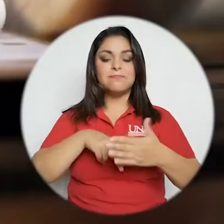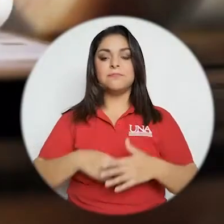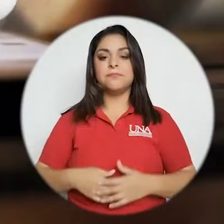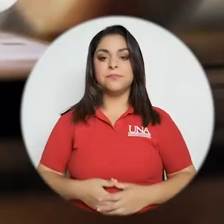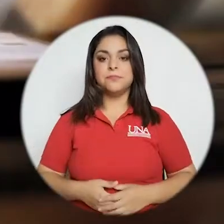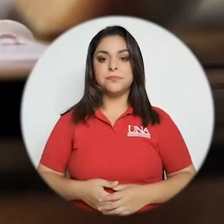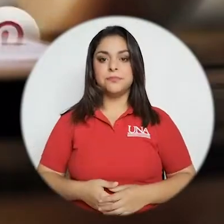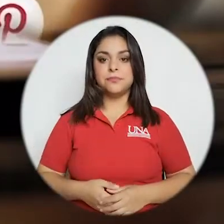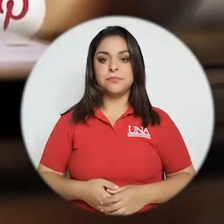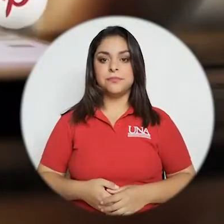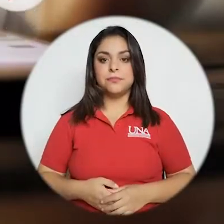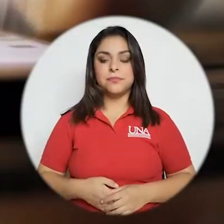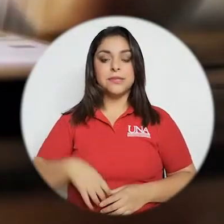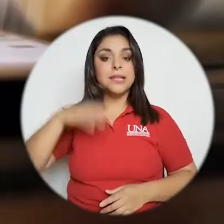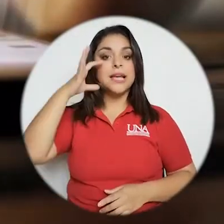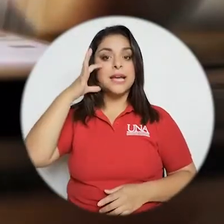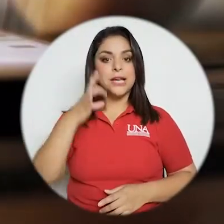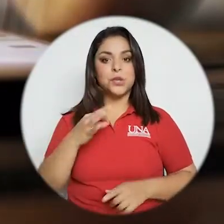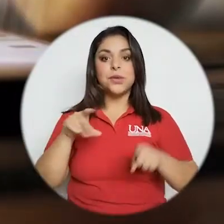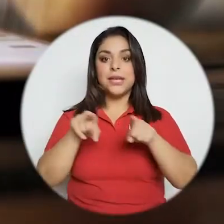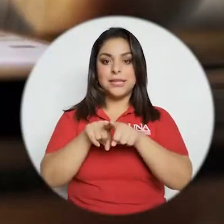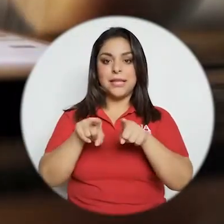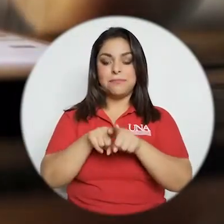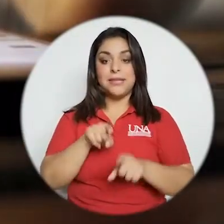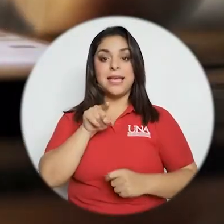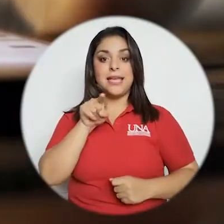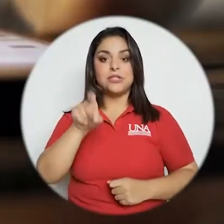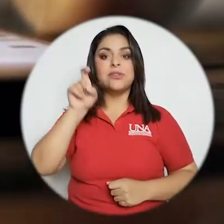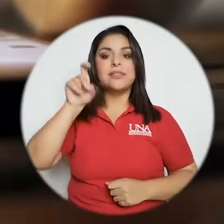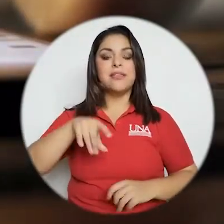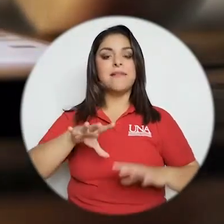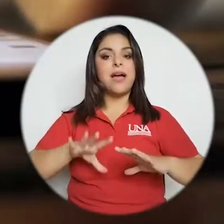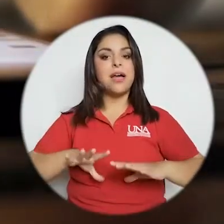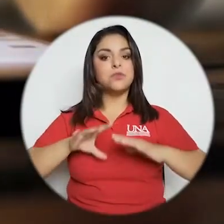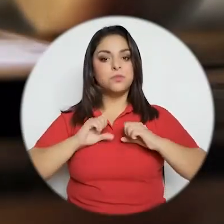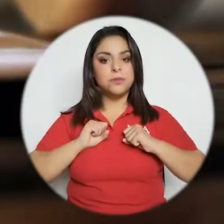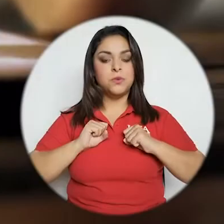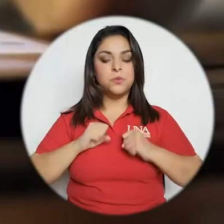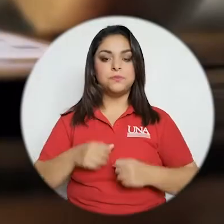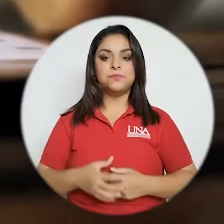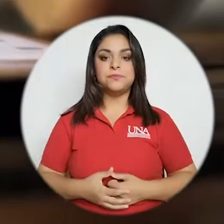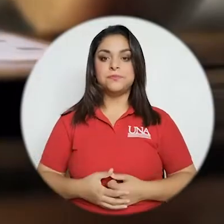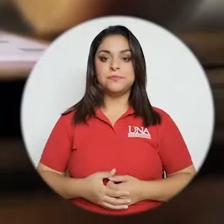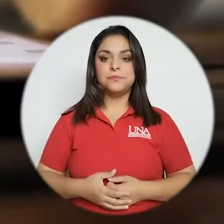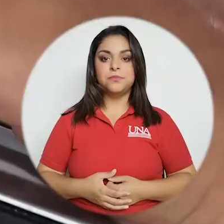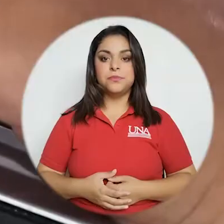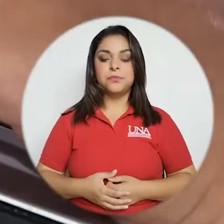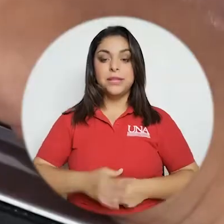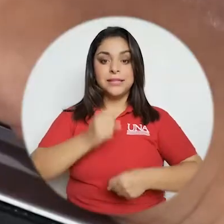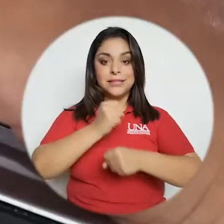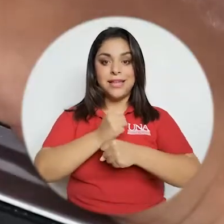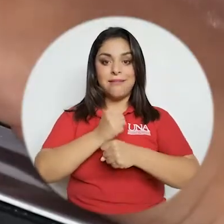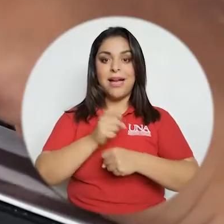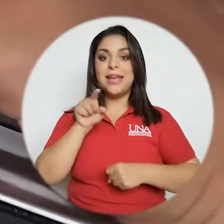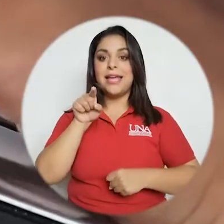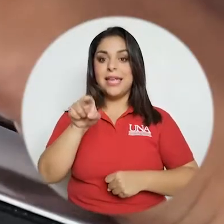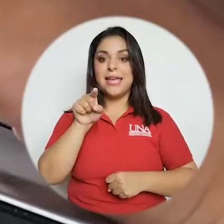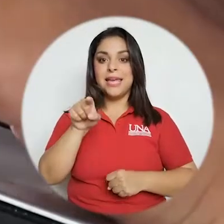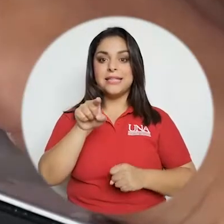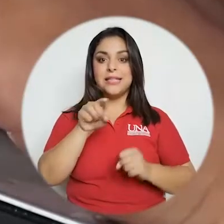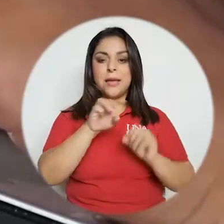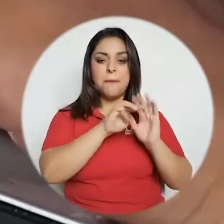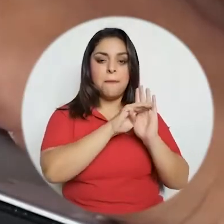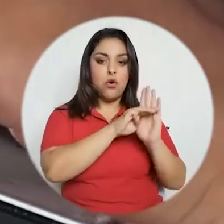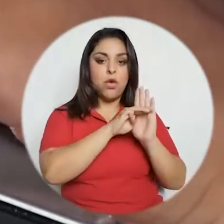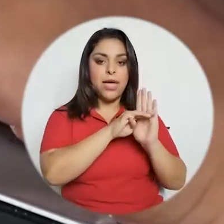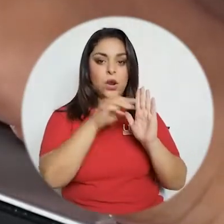mediática e informacional y creo que también eso hay que asumirlo trabajar en